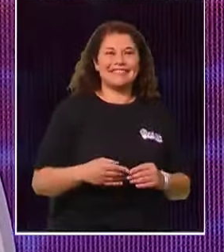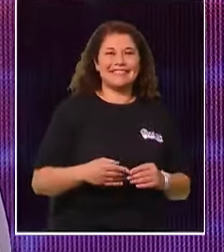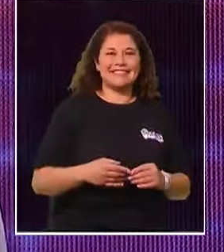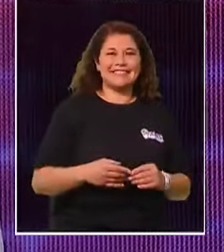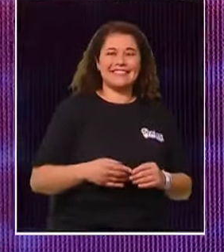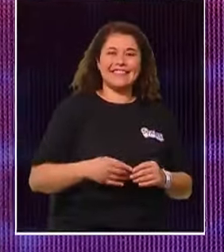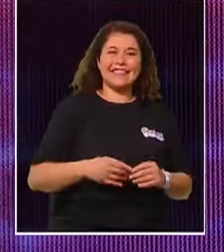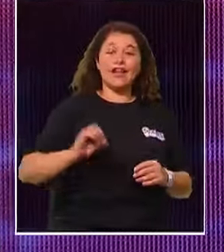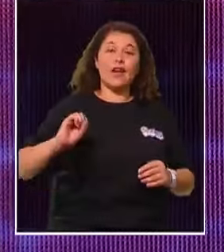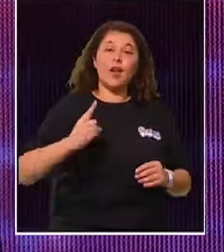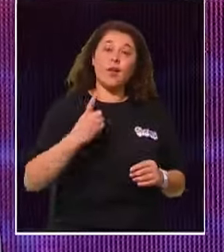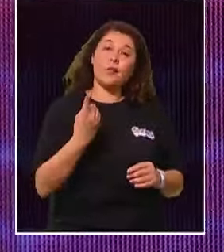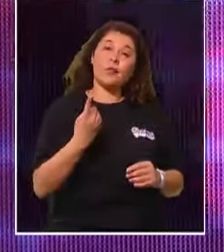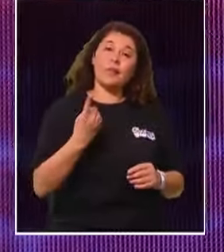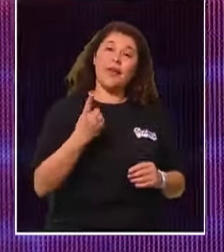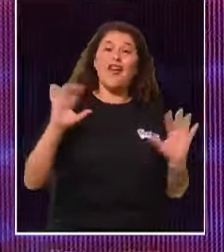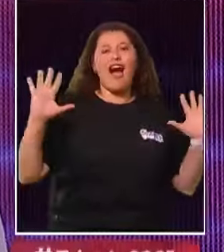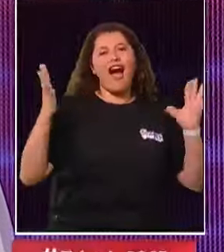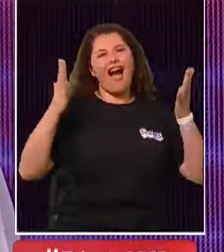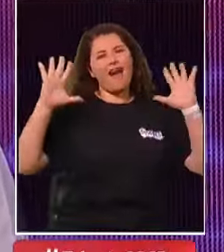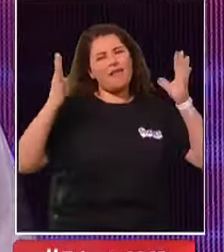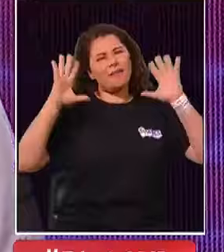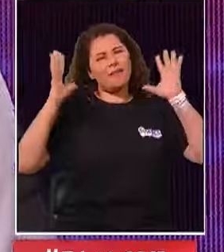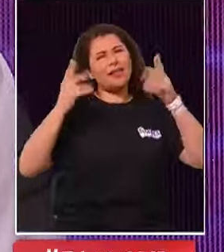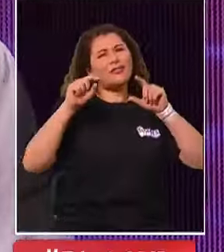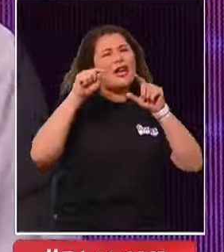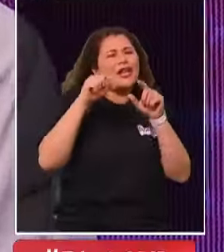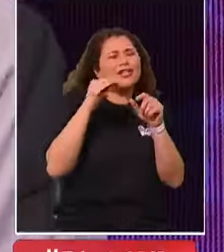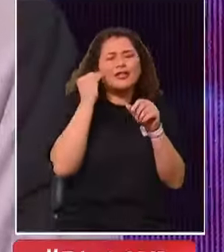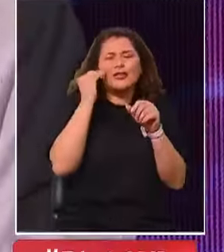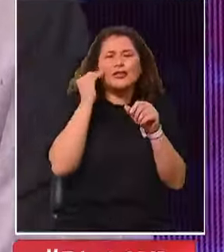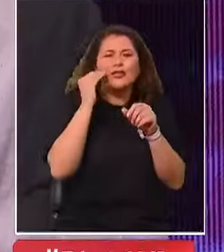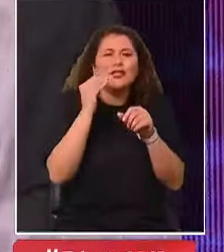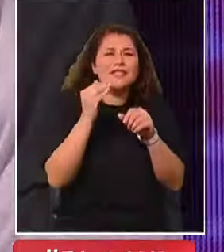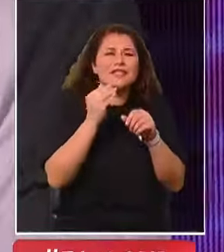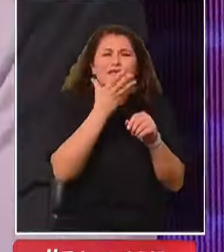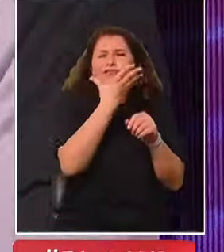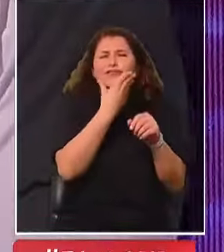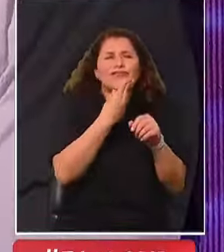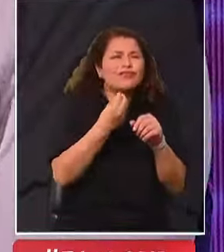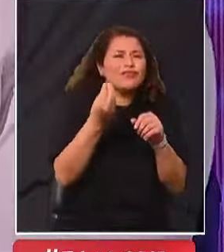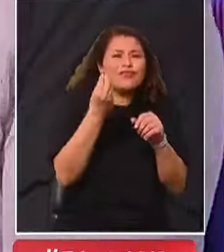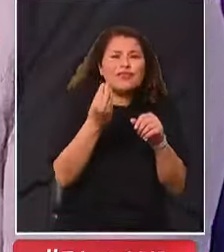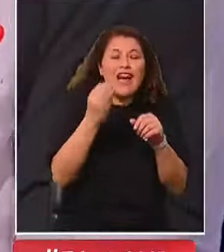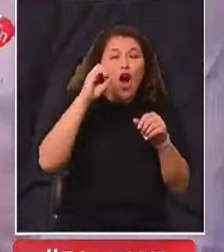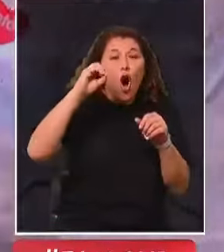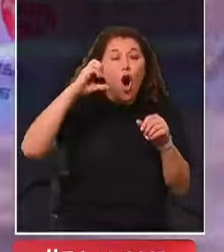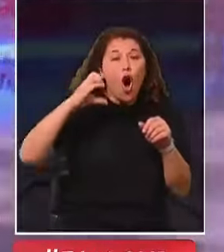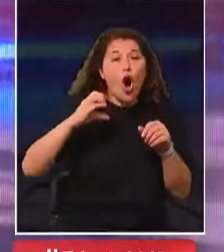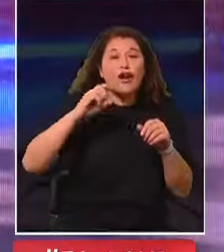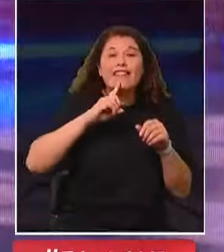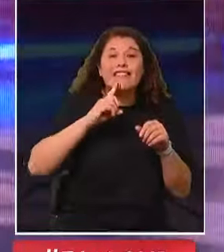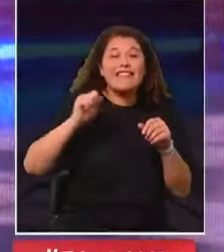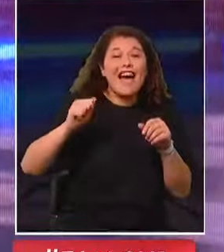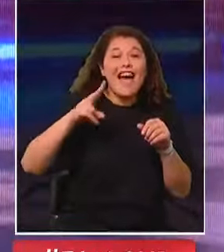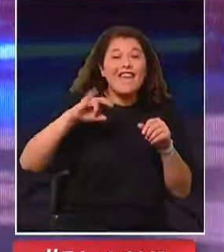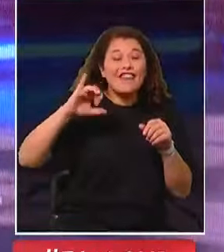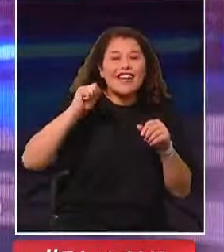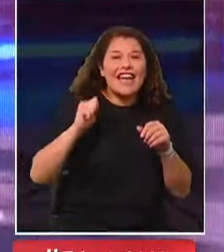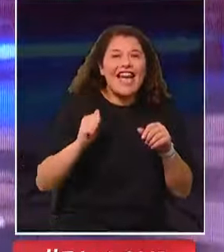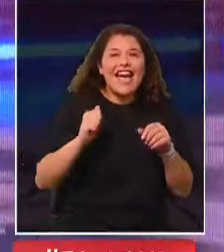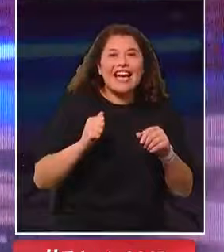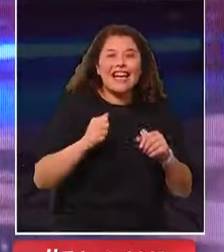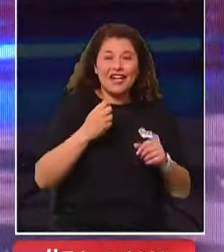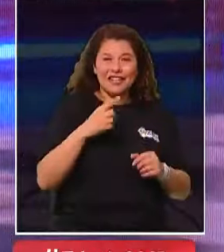Lo primero es que le vamos a dar un aplauso a esta niñita maravillosa, que es Octavia, que no hemos